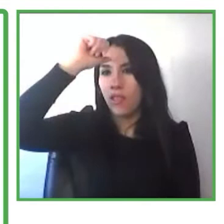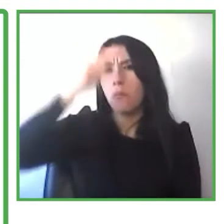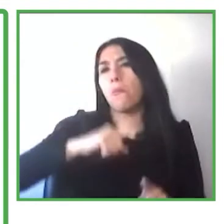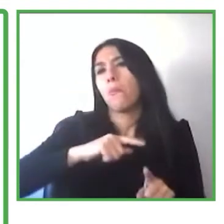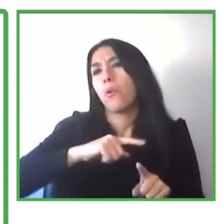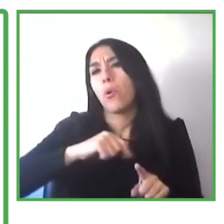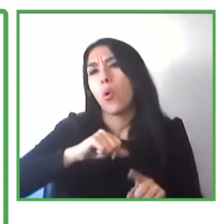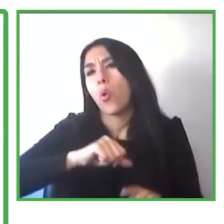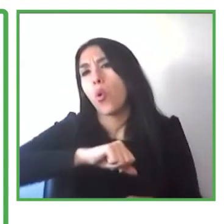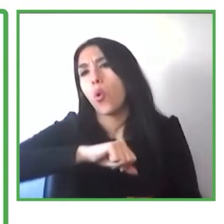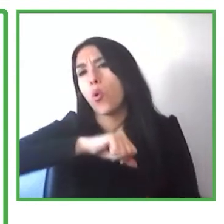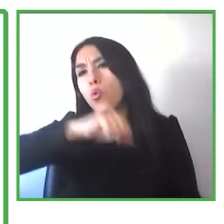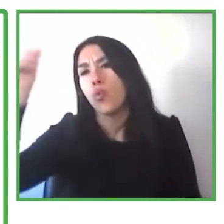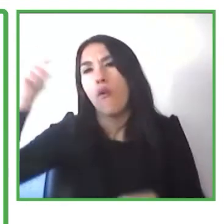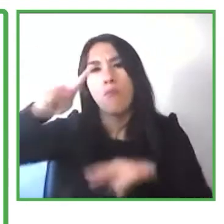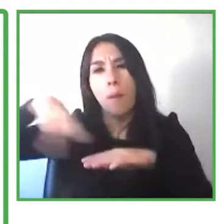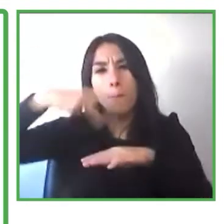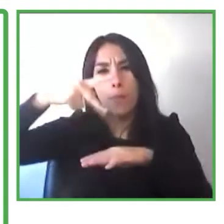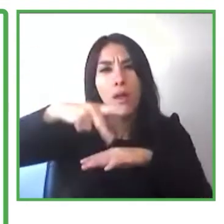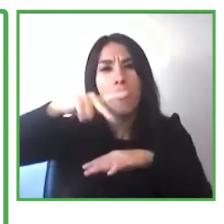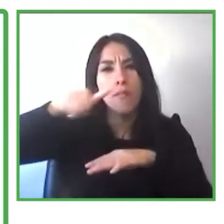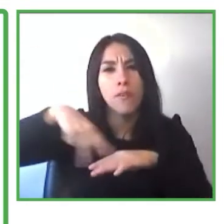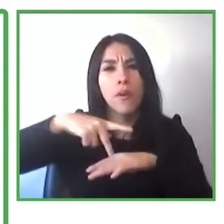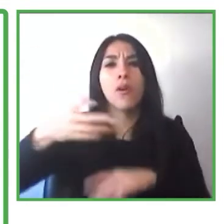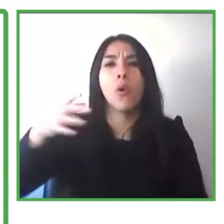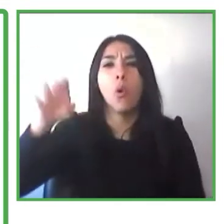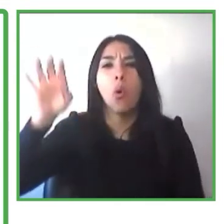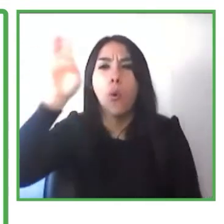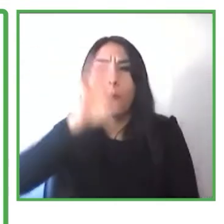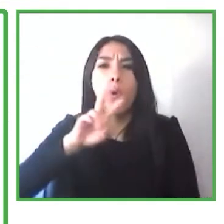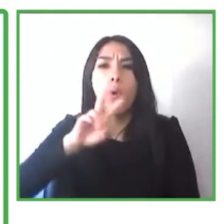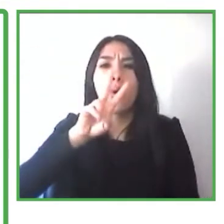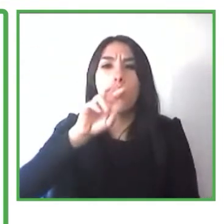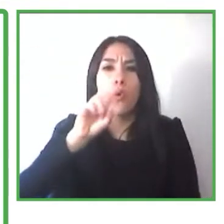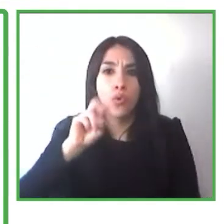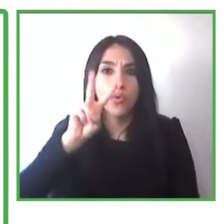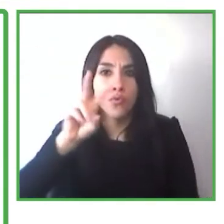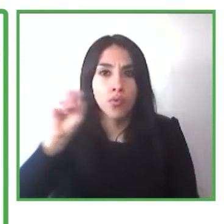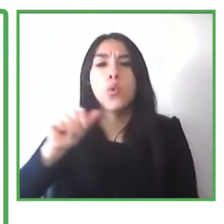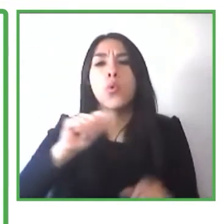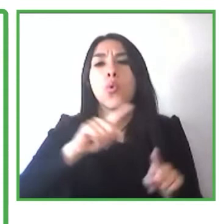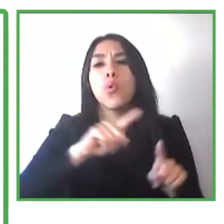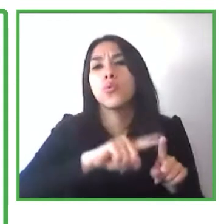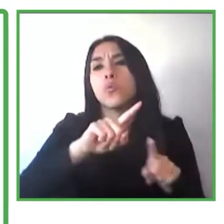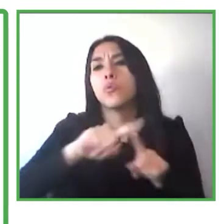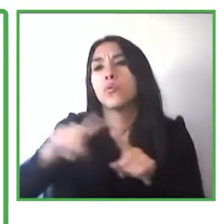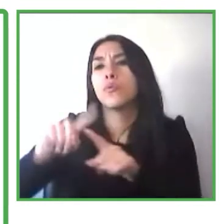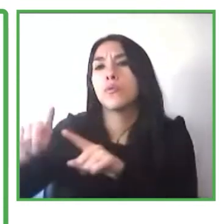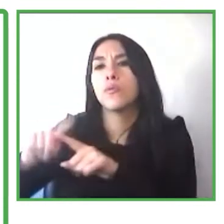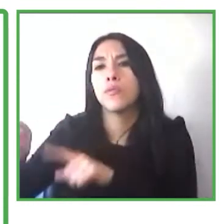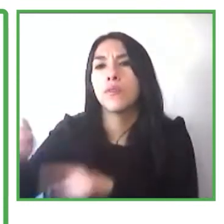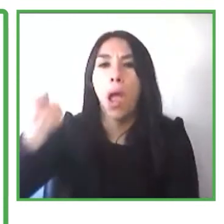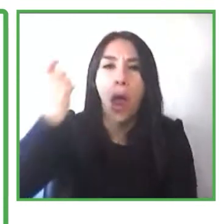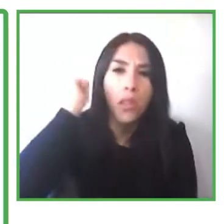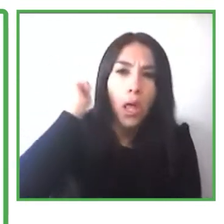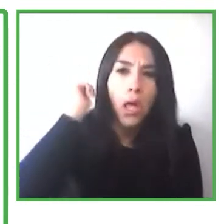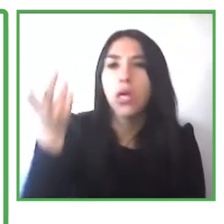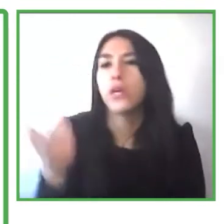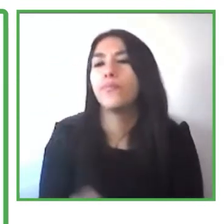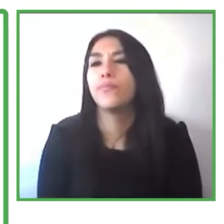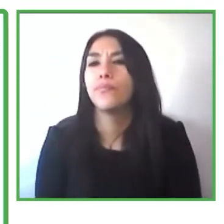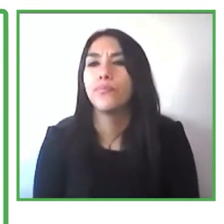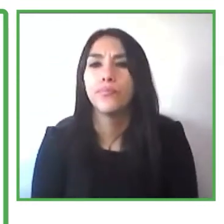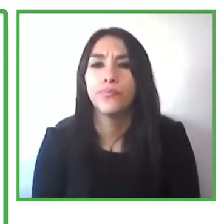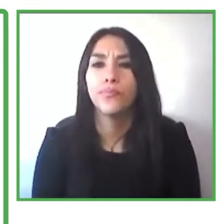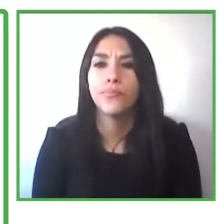también la más reciente en India nuestro sitio web discapacidad de saber y punto